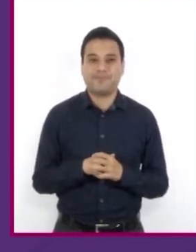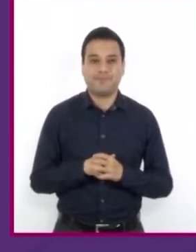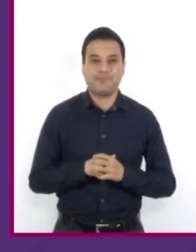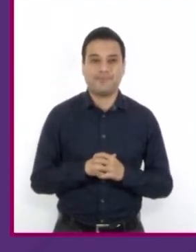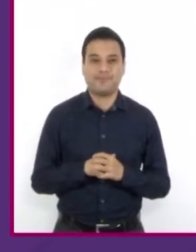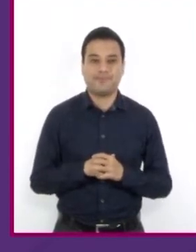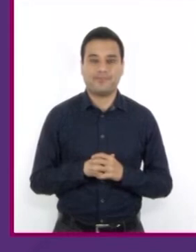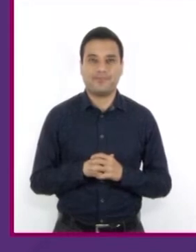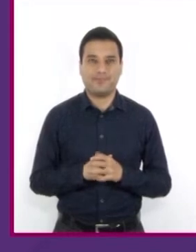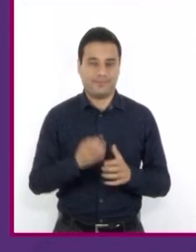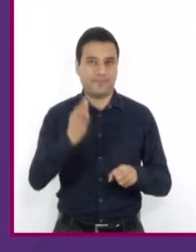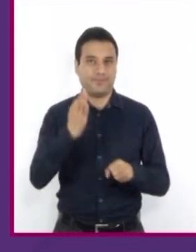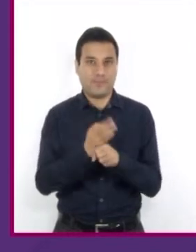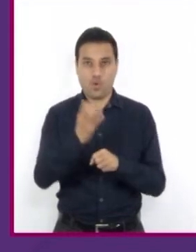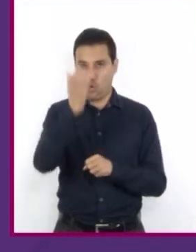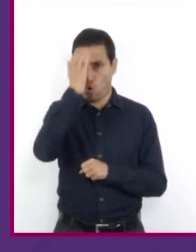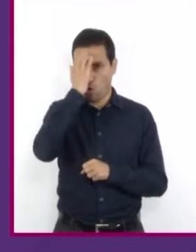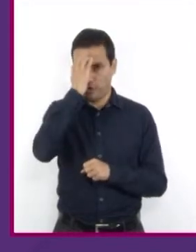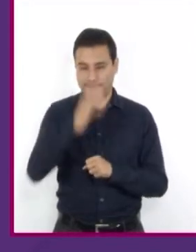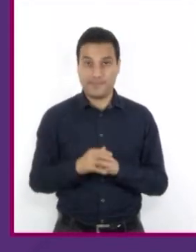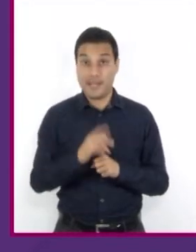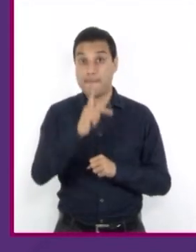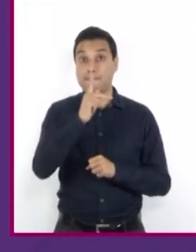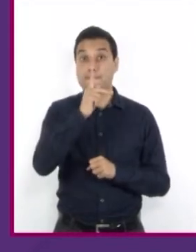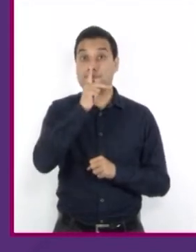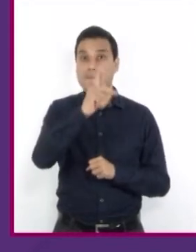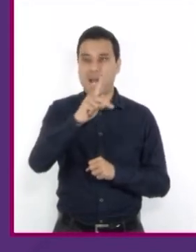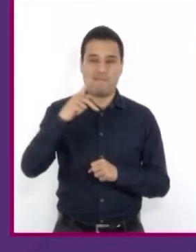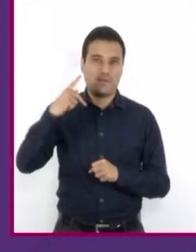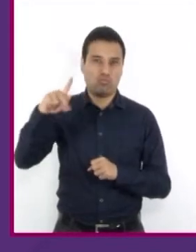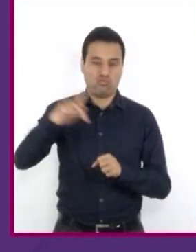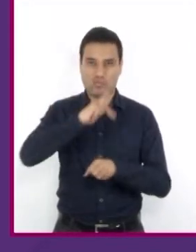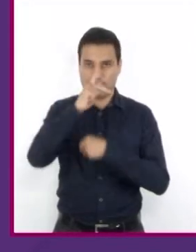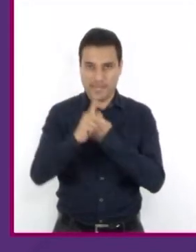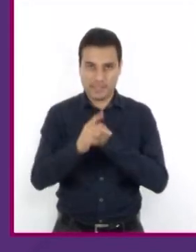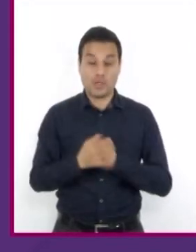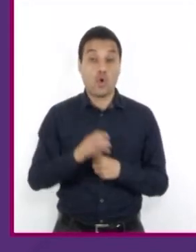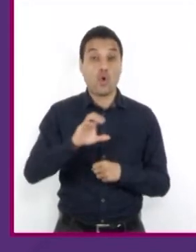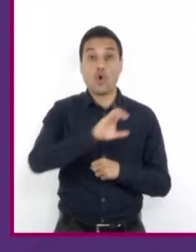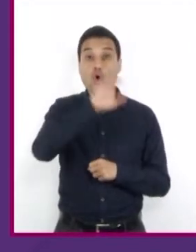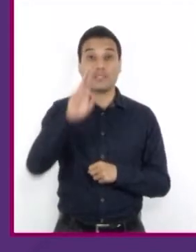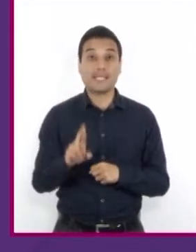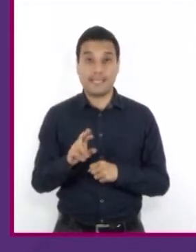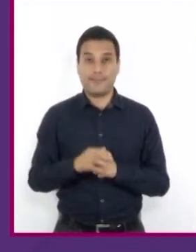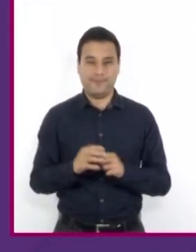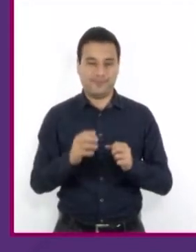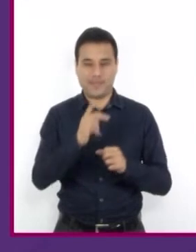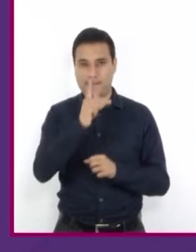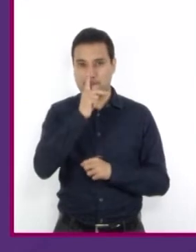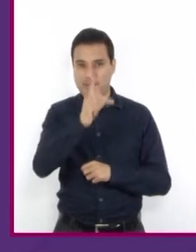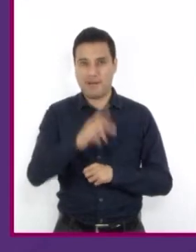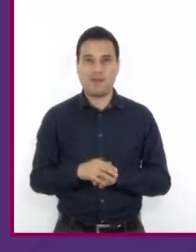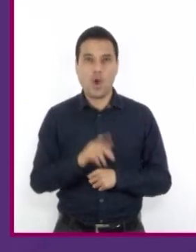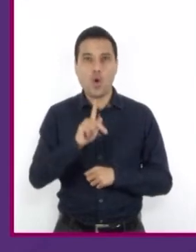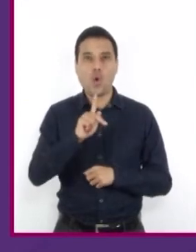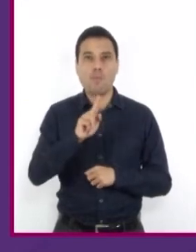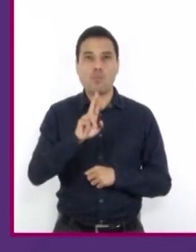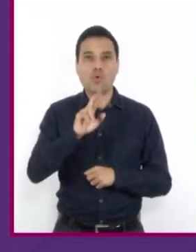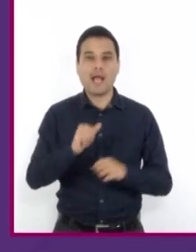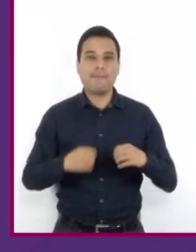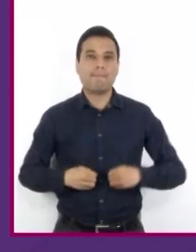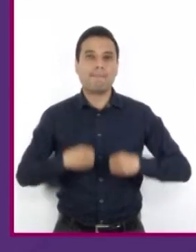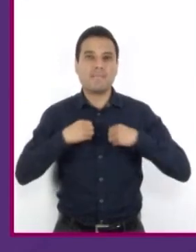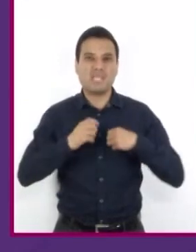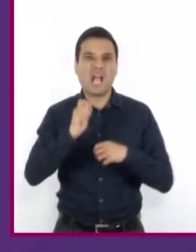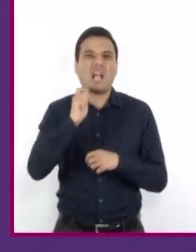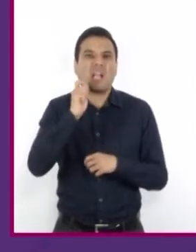Vamos a conocer algunas expresiones de dichos países. En Costa Rica, la expresión pura vida equivale en